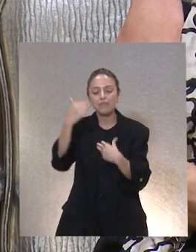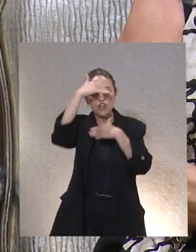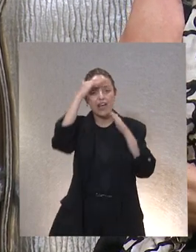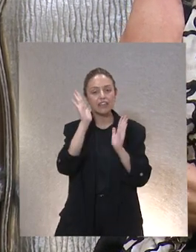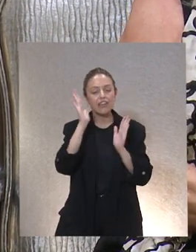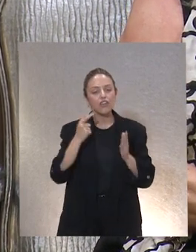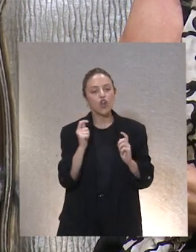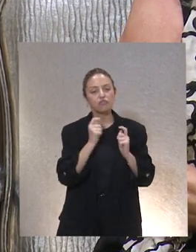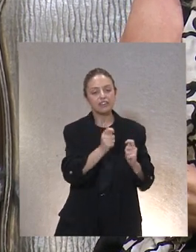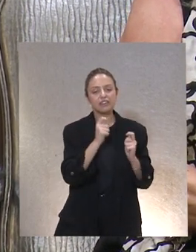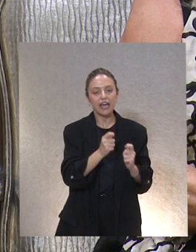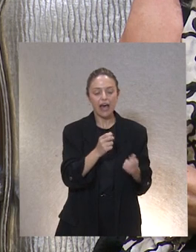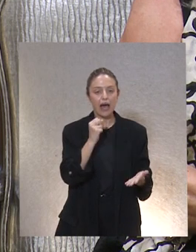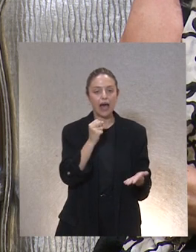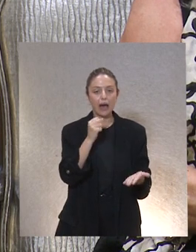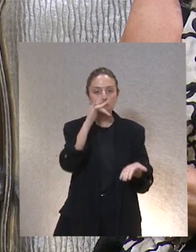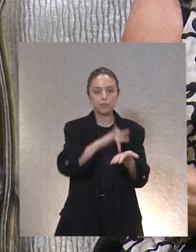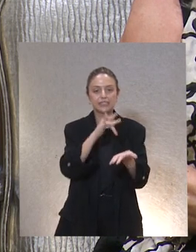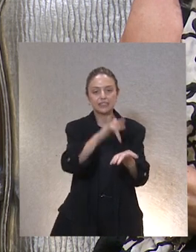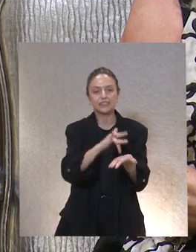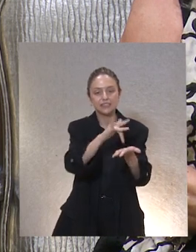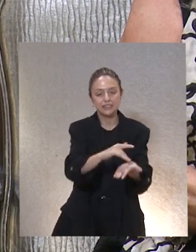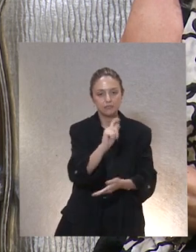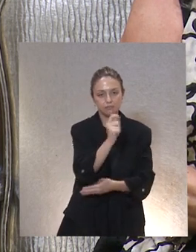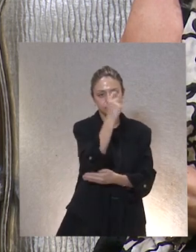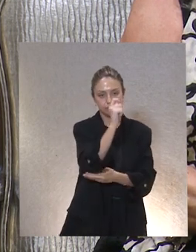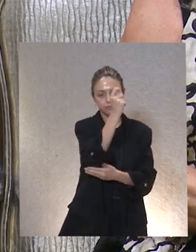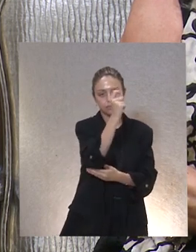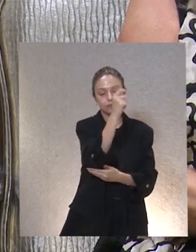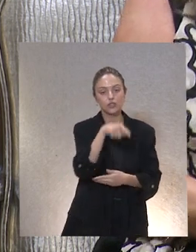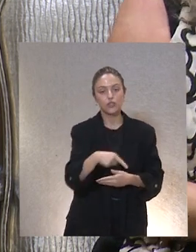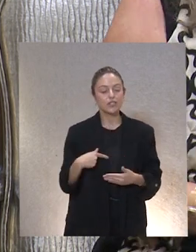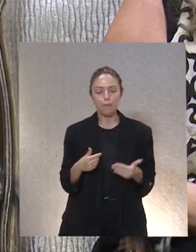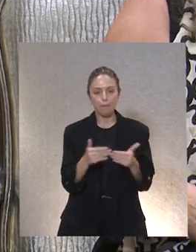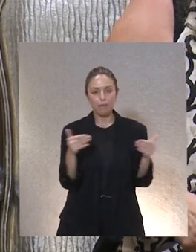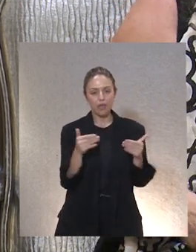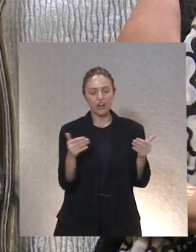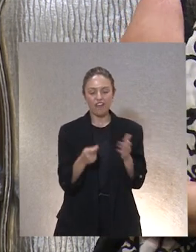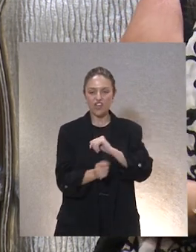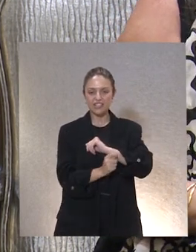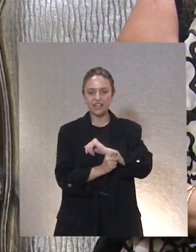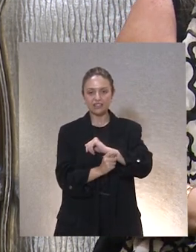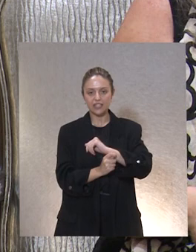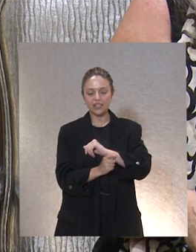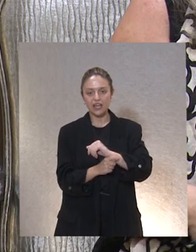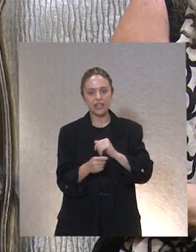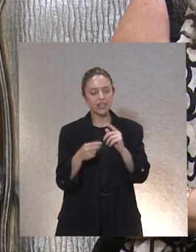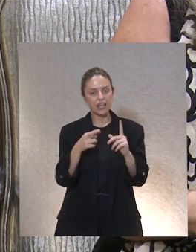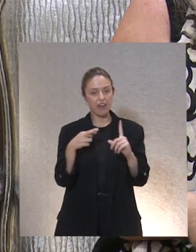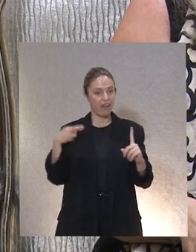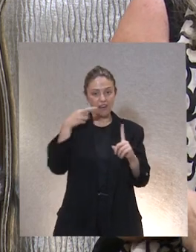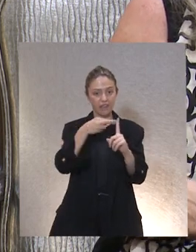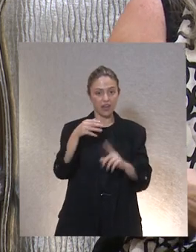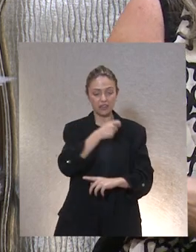estableciera metas importantes en su vida. Por tanto, se trata de un centro pionero en el despliegue de esta estrategia y es un referente nacional.